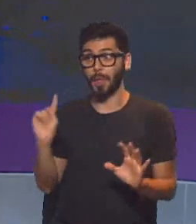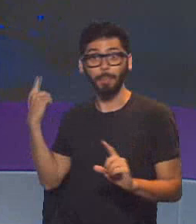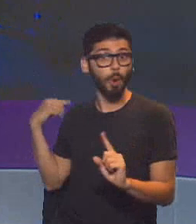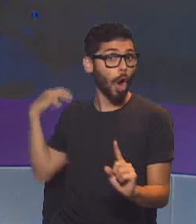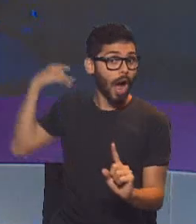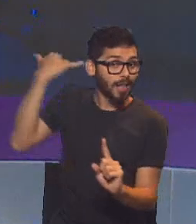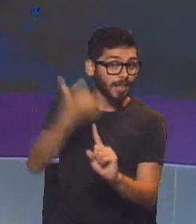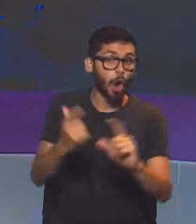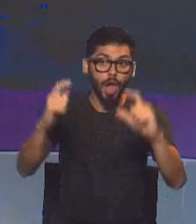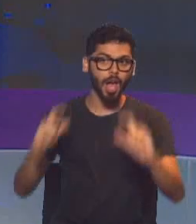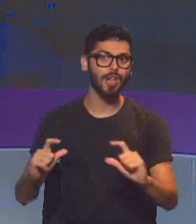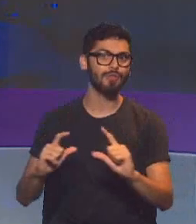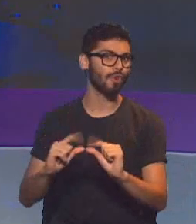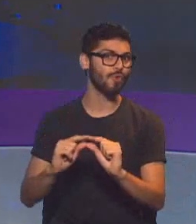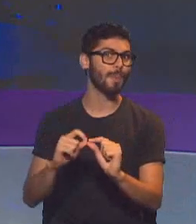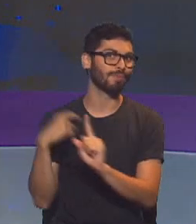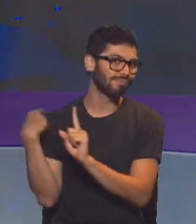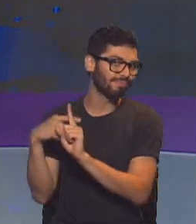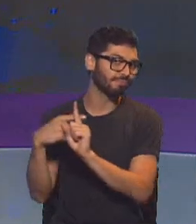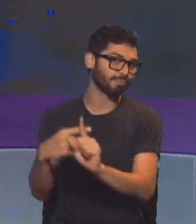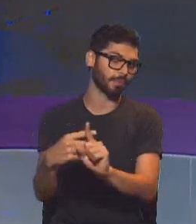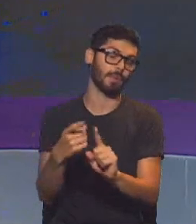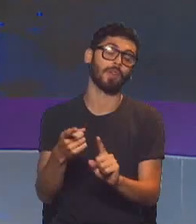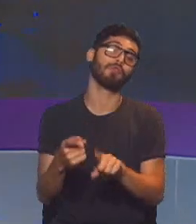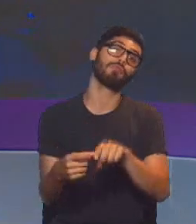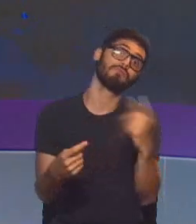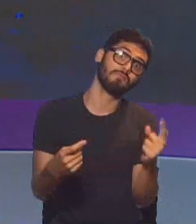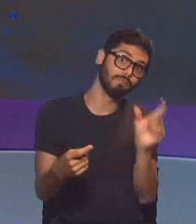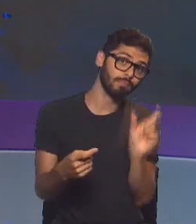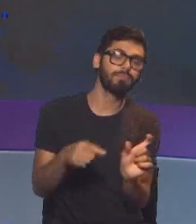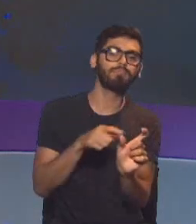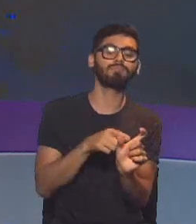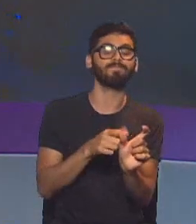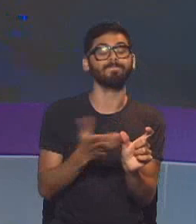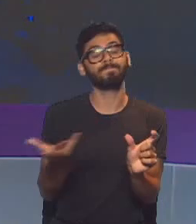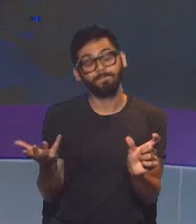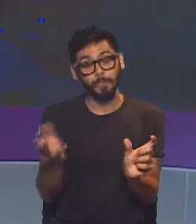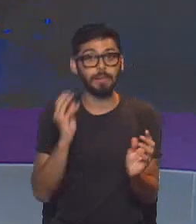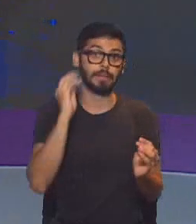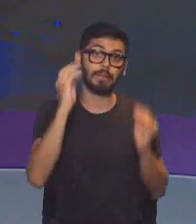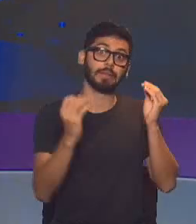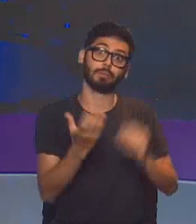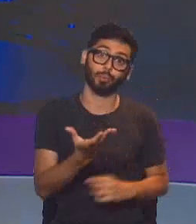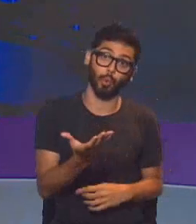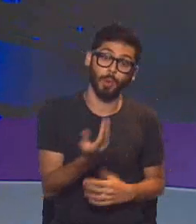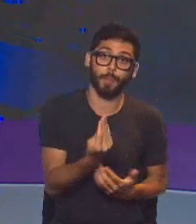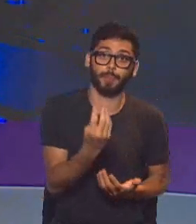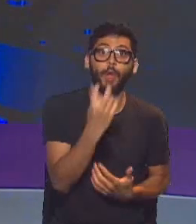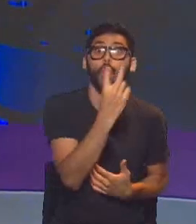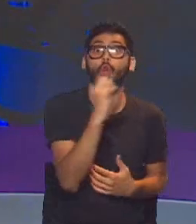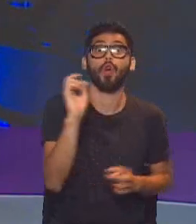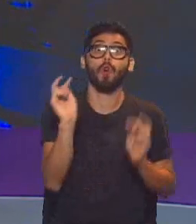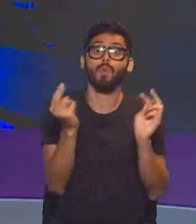presentado con los números que vemos aquí en la pantalla. Por otra parte, tenemos que hablar de lo que preocupa porque se pasó el umbral de 200